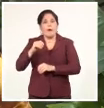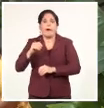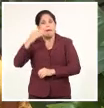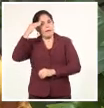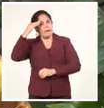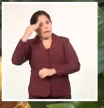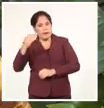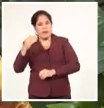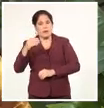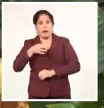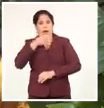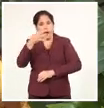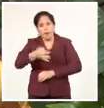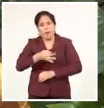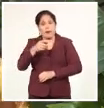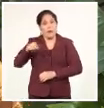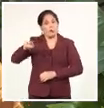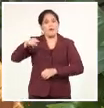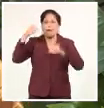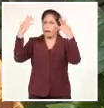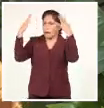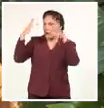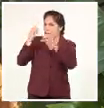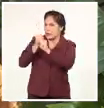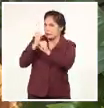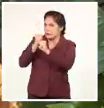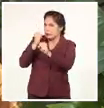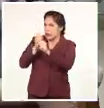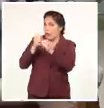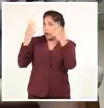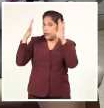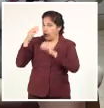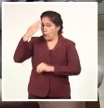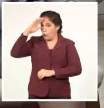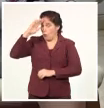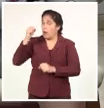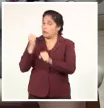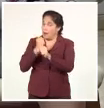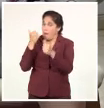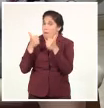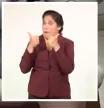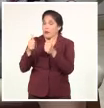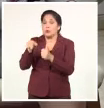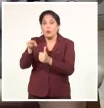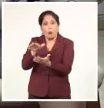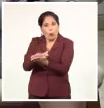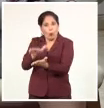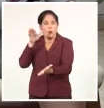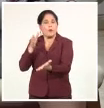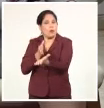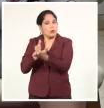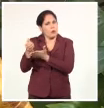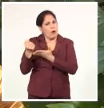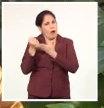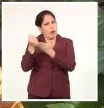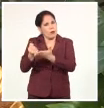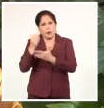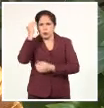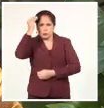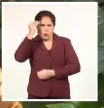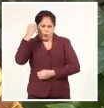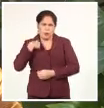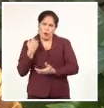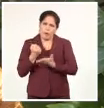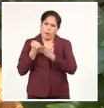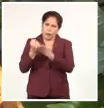así como sus palabras de elogio sobre el trabajo del Fondo de Población en Cuba, el cual se comprometió a seguir apoyando. De hecho,